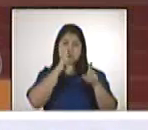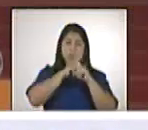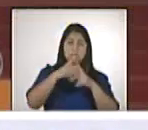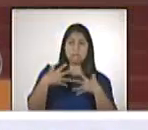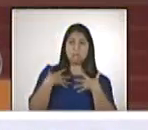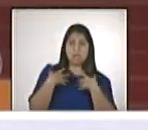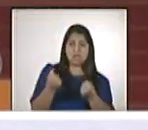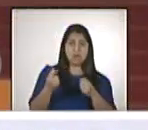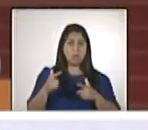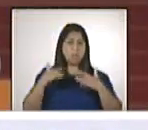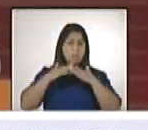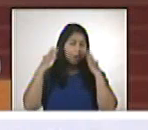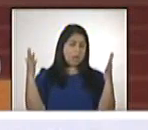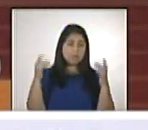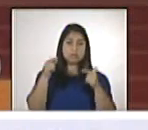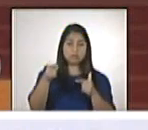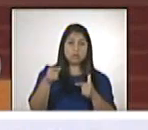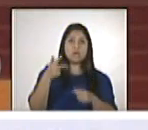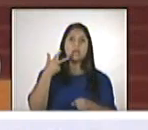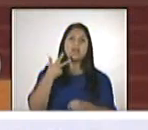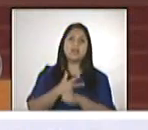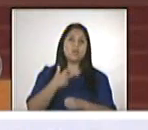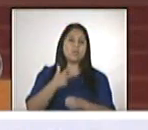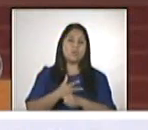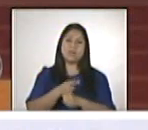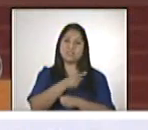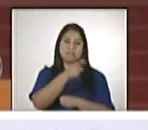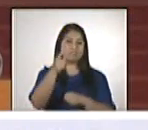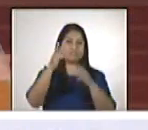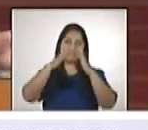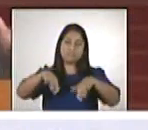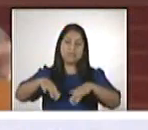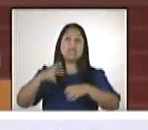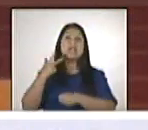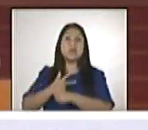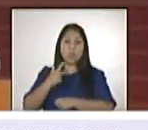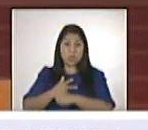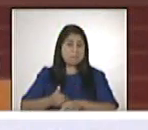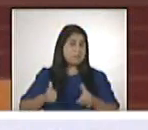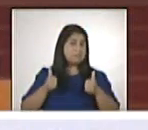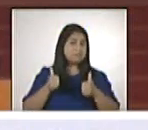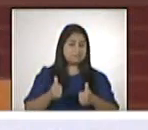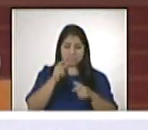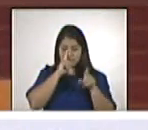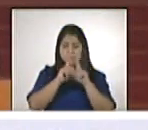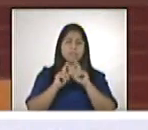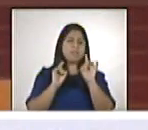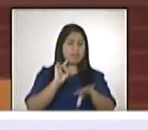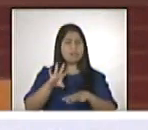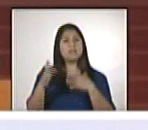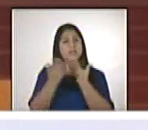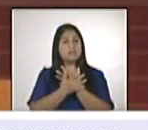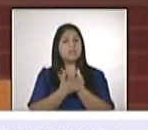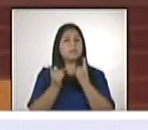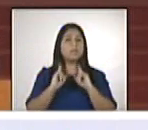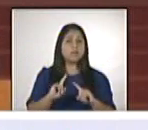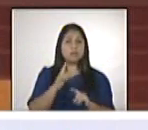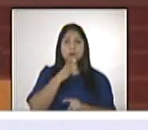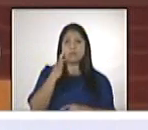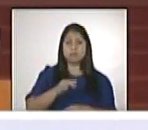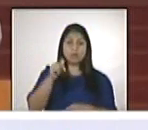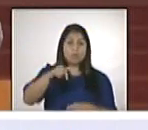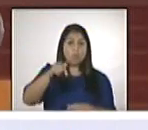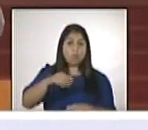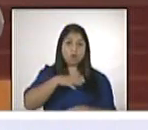En Guatemala reaccionamos con aciertos, también nos equivocamos, pero la realidad es que hoy